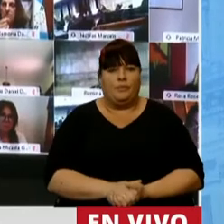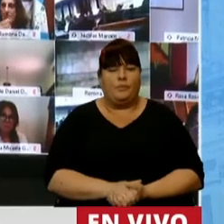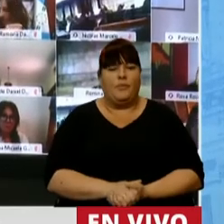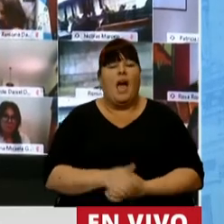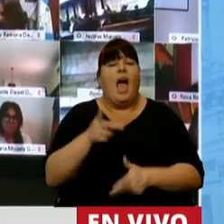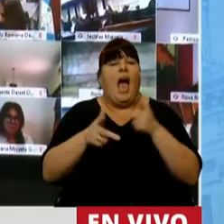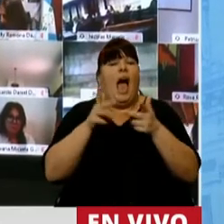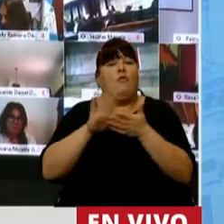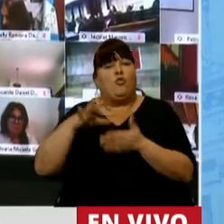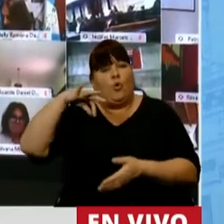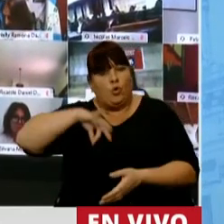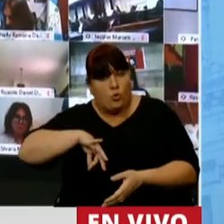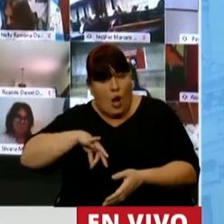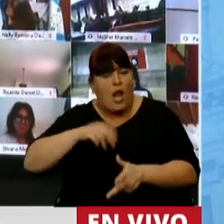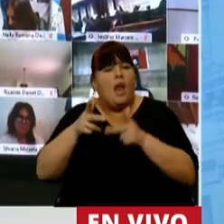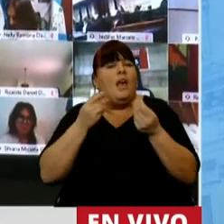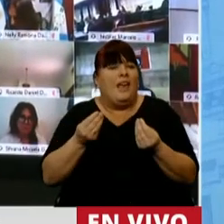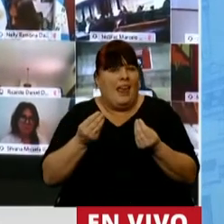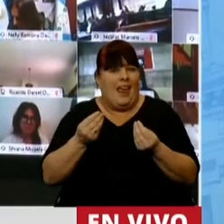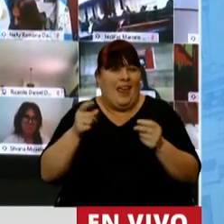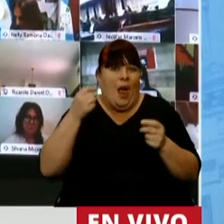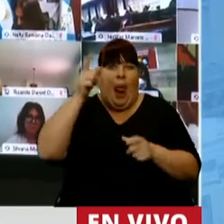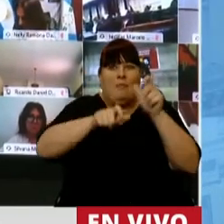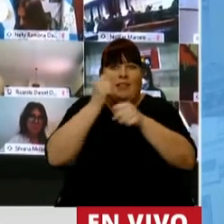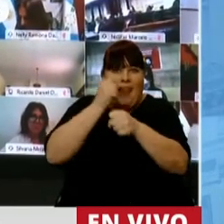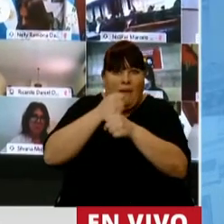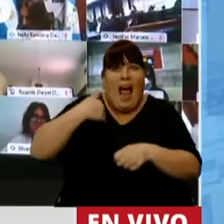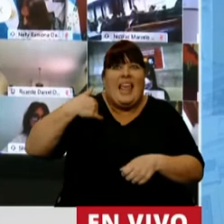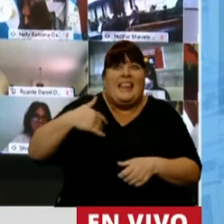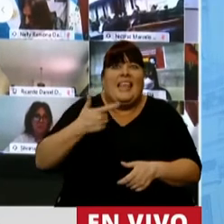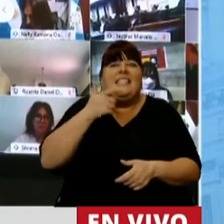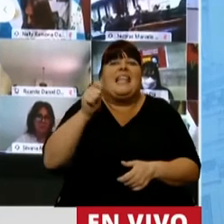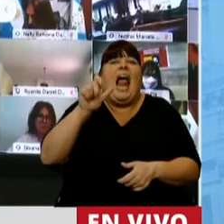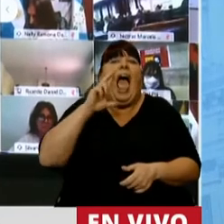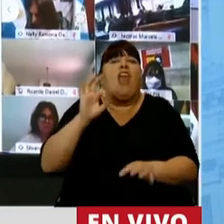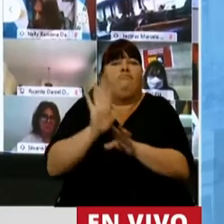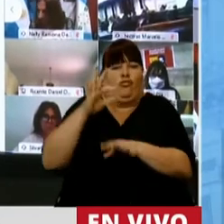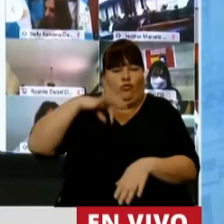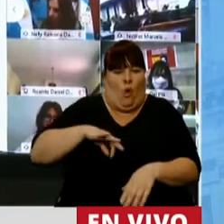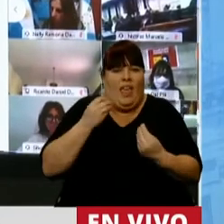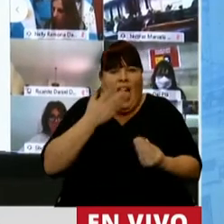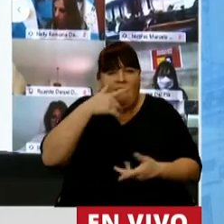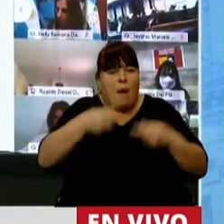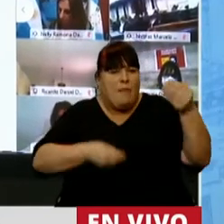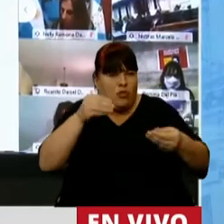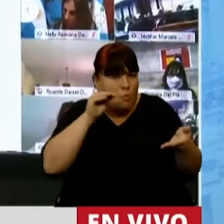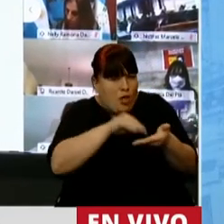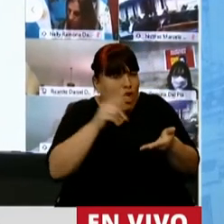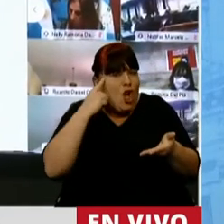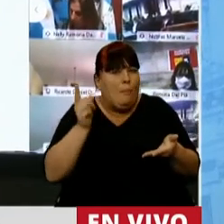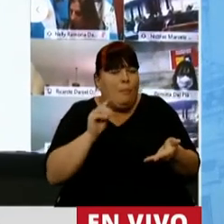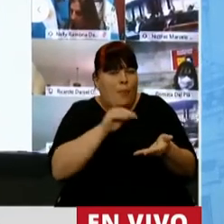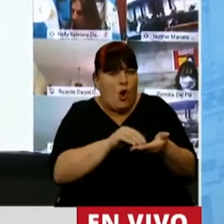Cuando hablamos de salarios estamos hablando de los ingresos de los trabajadores de la Argentina y resulta que en el presupuesto no está la